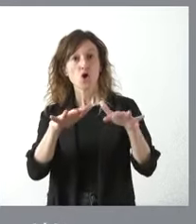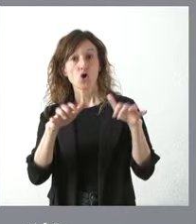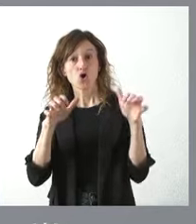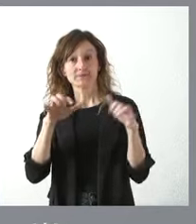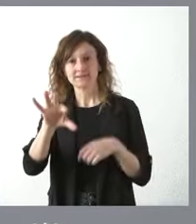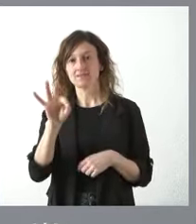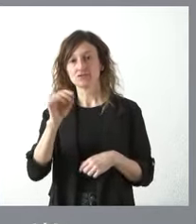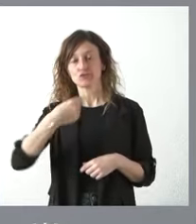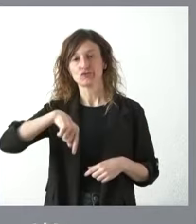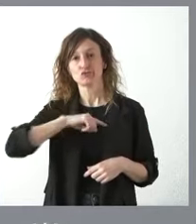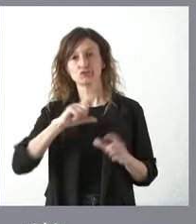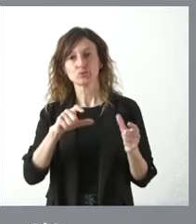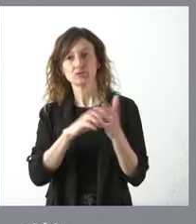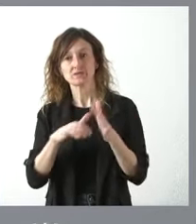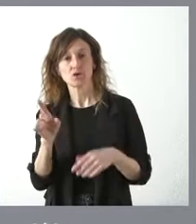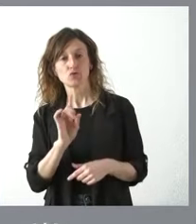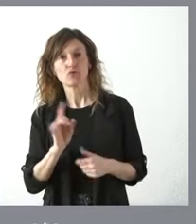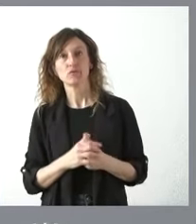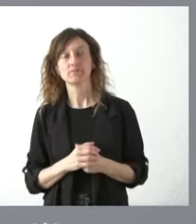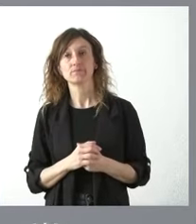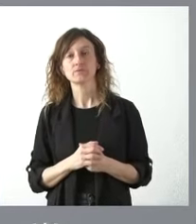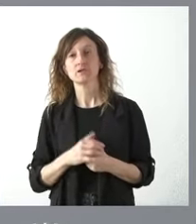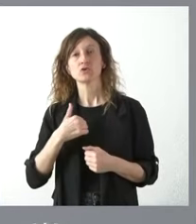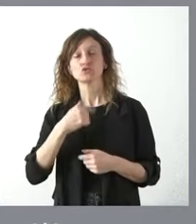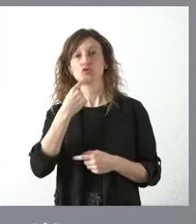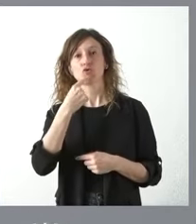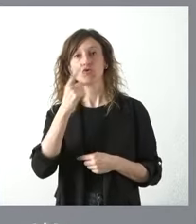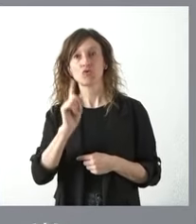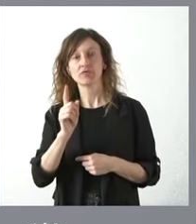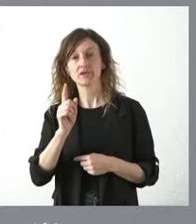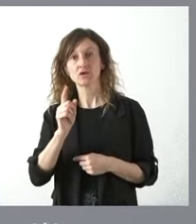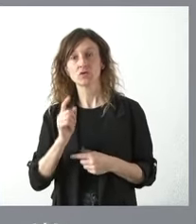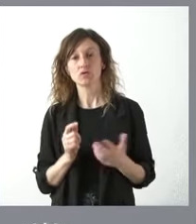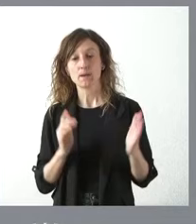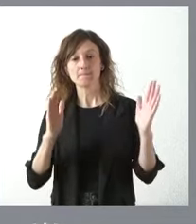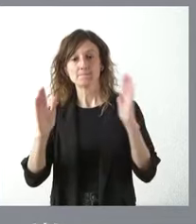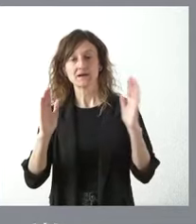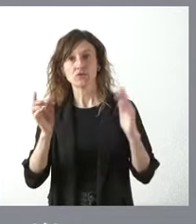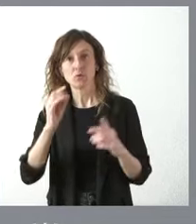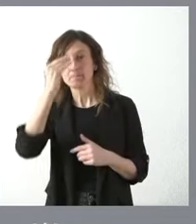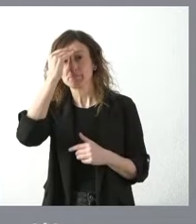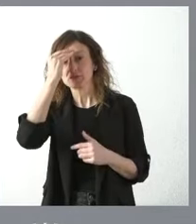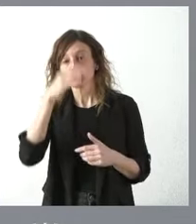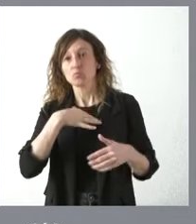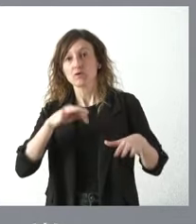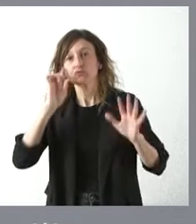nosotros y por tanto en el plazo que digan las cortes yo tampoco he dicho que no tenga que ser el periodo sino que presumiblemente no lo sea